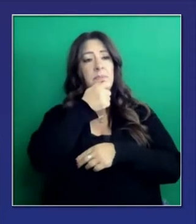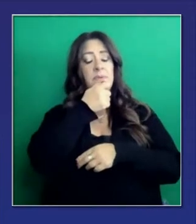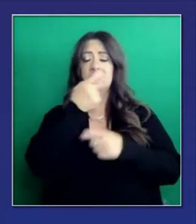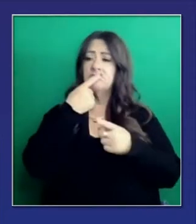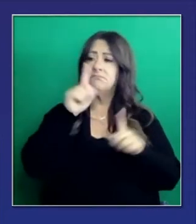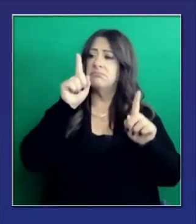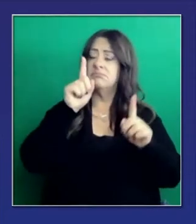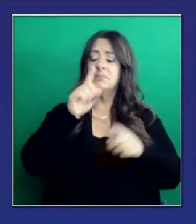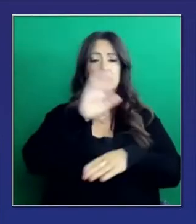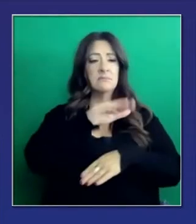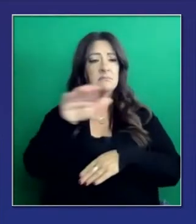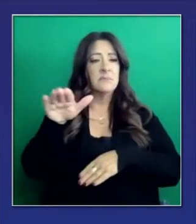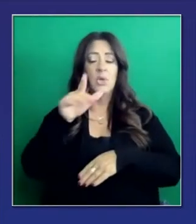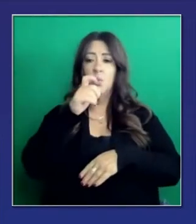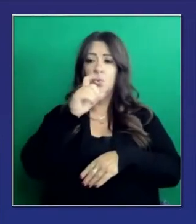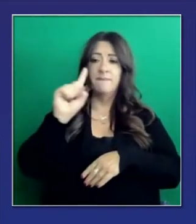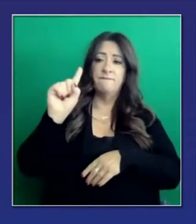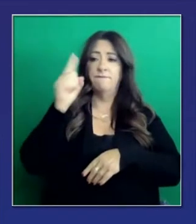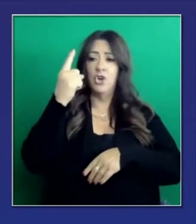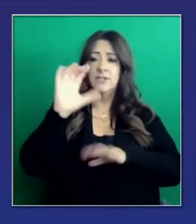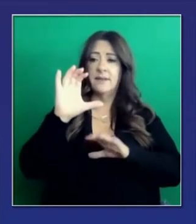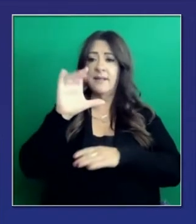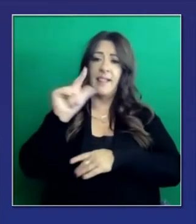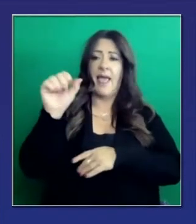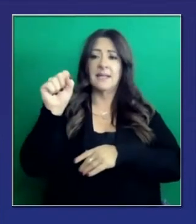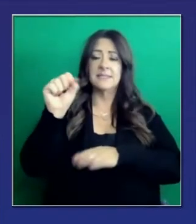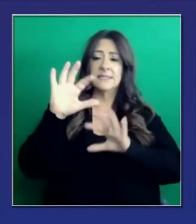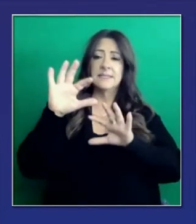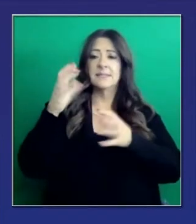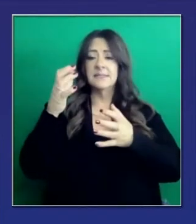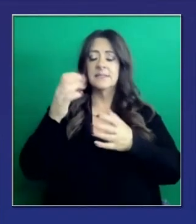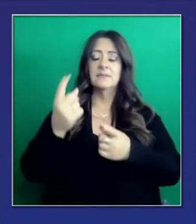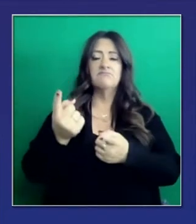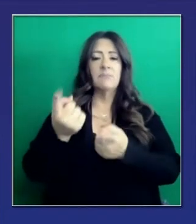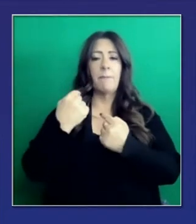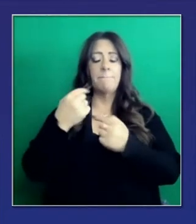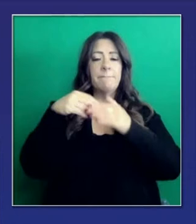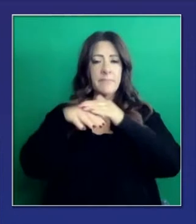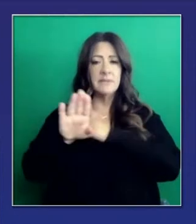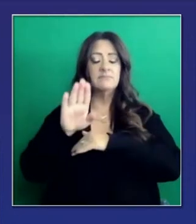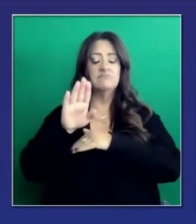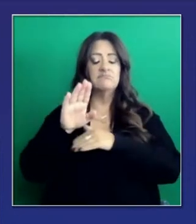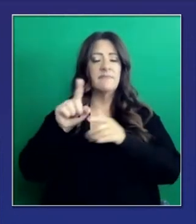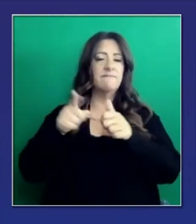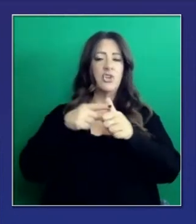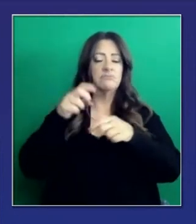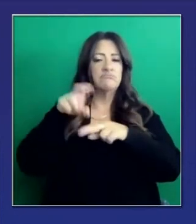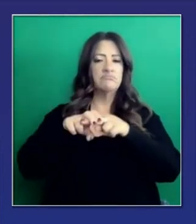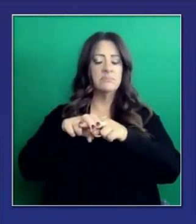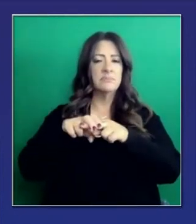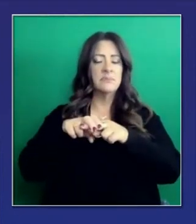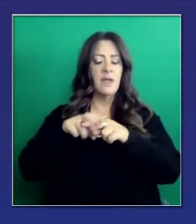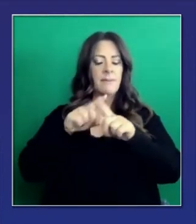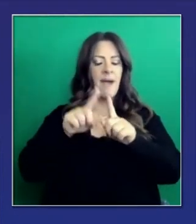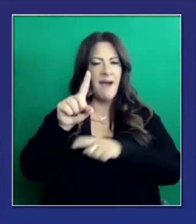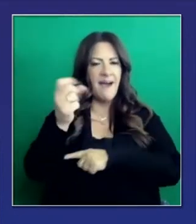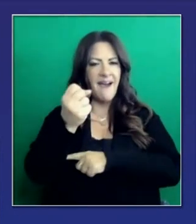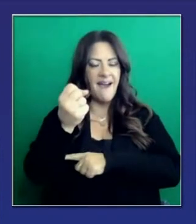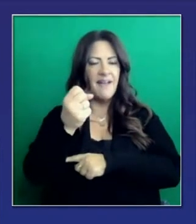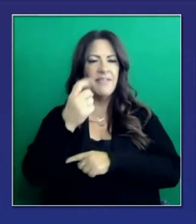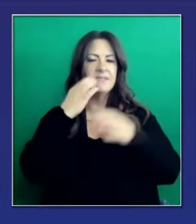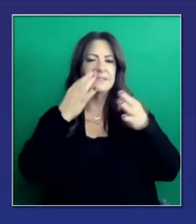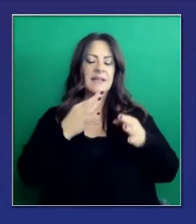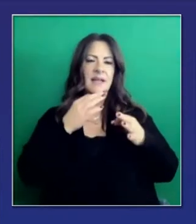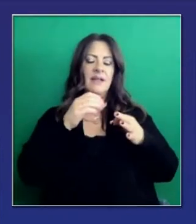de primera clase. Por supuesto, no esperan por todos los miembros de primera clase para que entre antes de anunciar a los próximos, que son los de clase